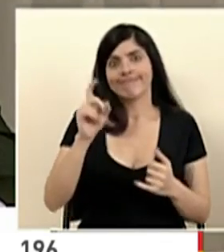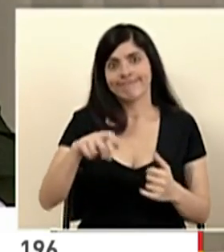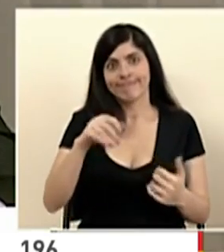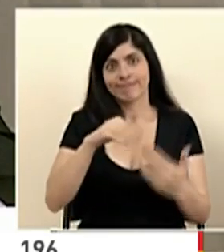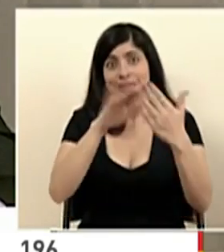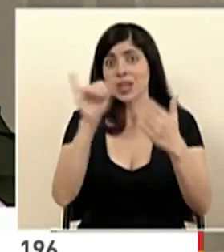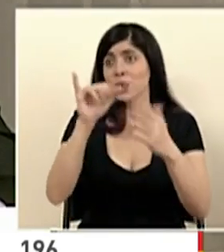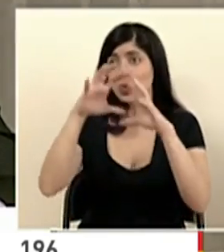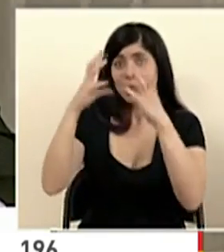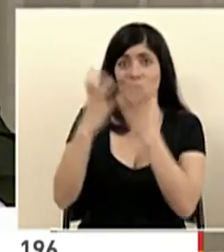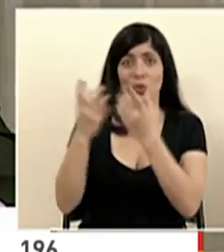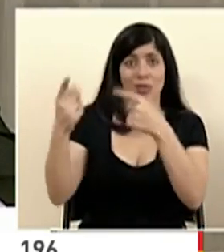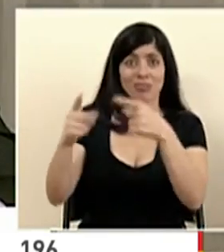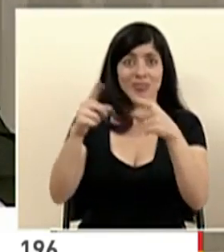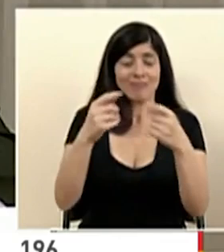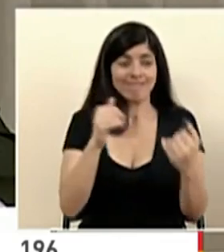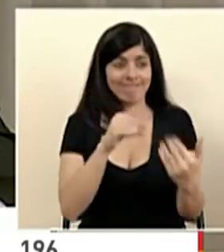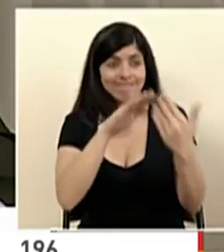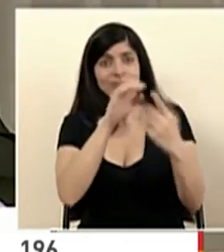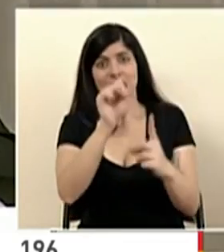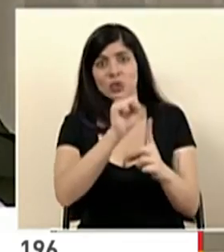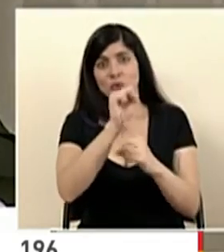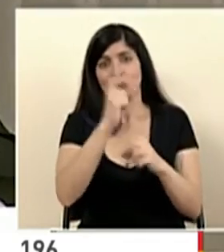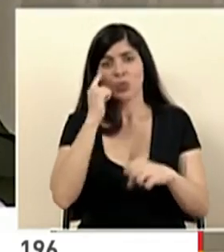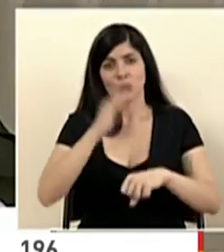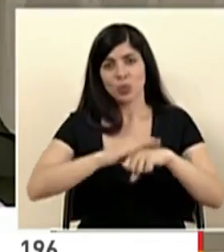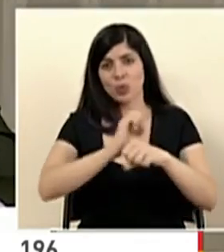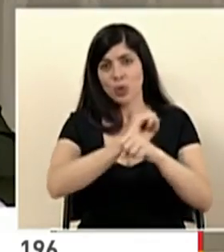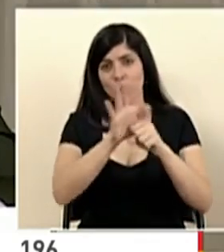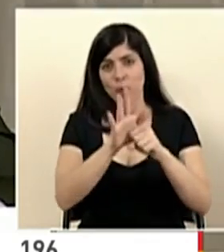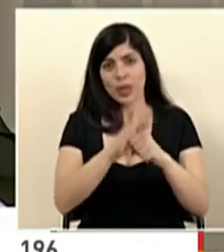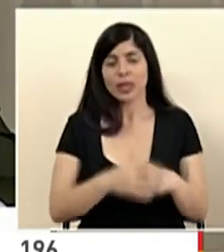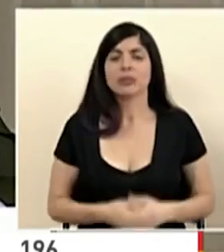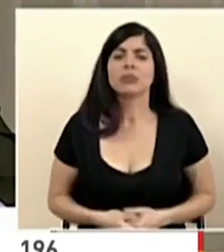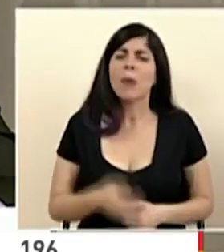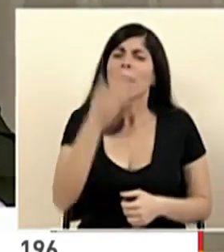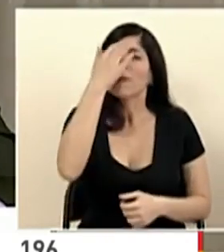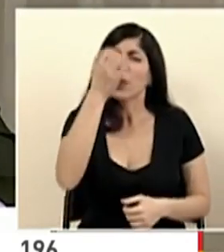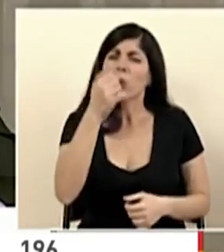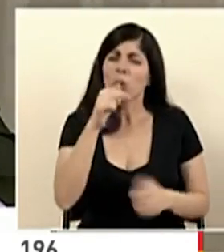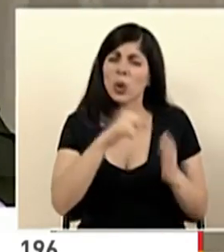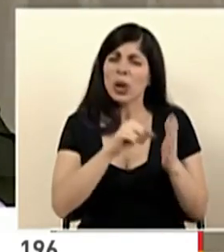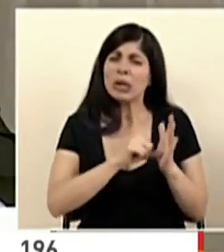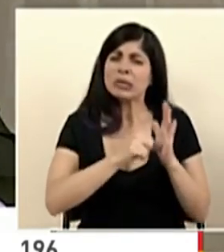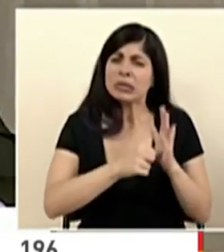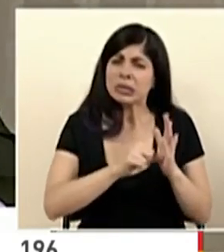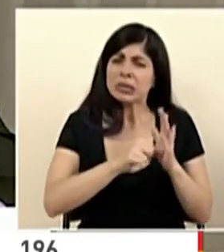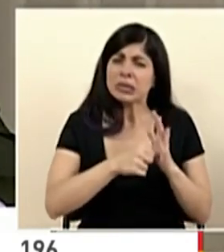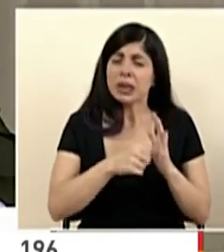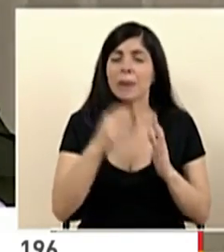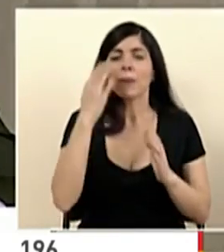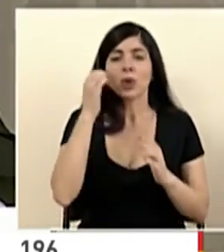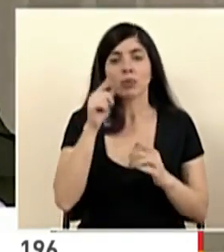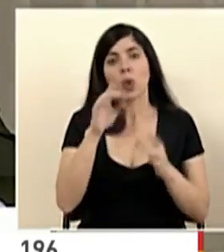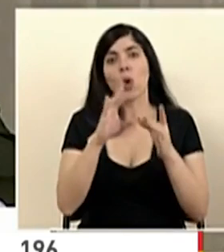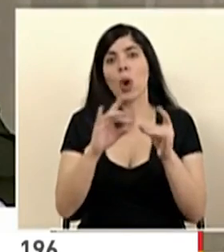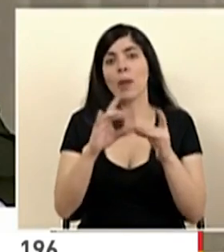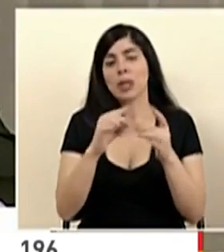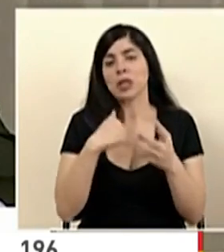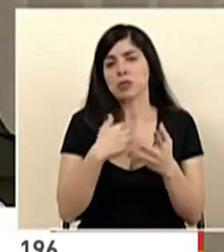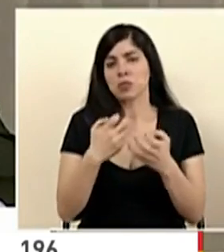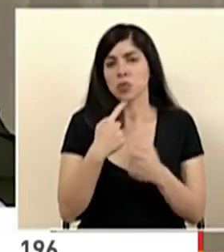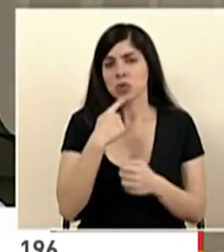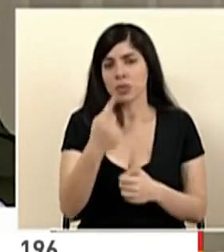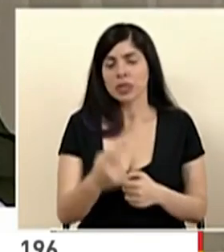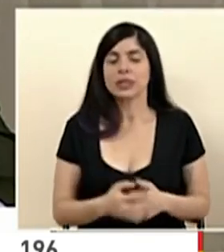Rica, como lo está haciendo el mundo, frente a la situación del COVID-19. ¿Y por qué subrayo eso con esta claridad? Y es un comentario que